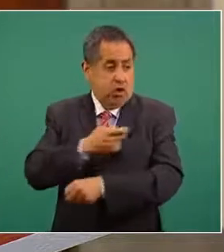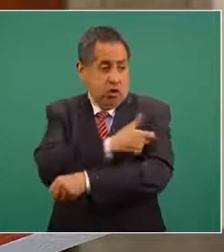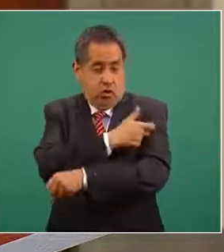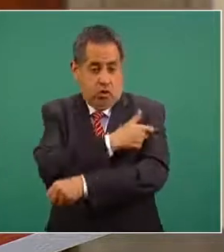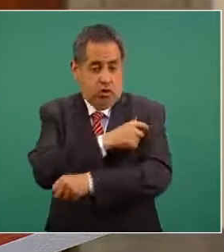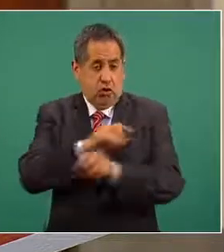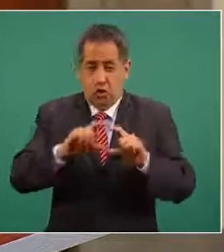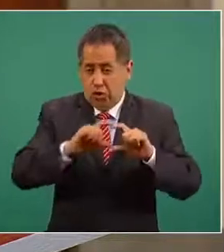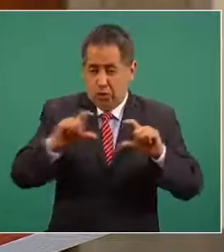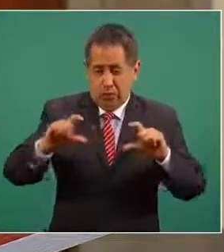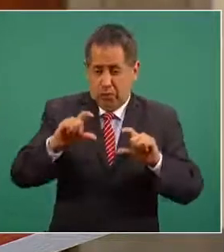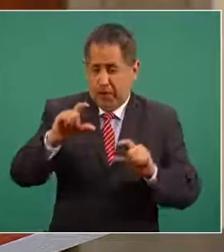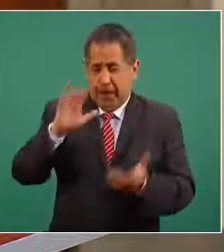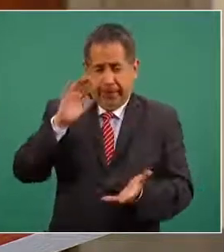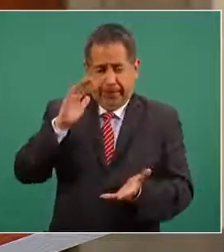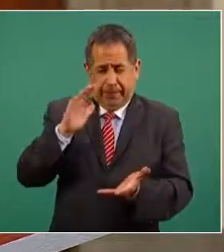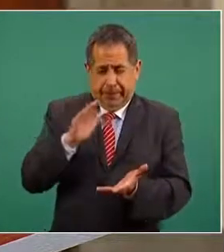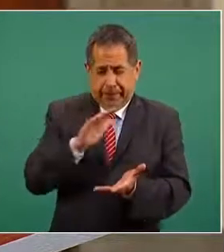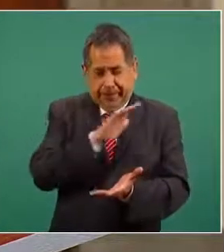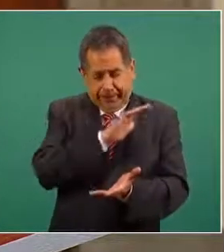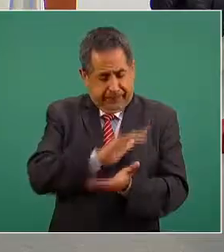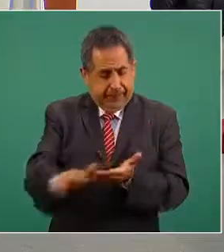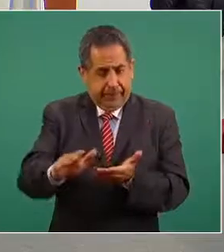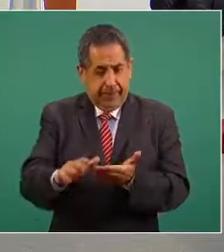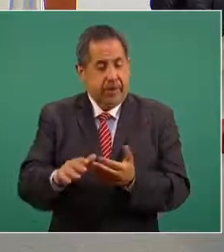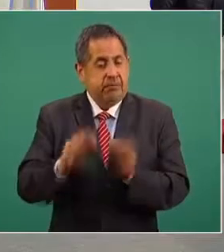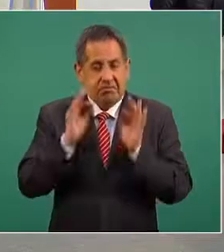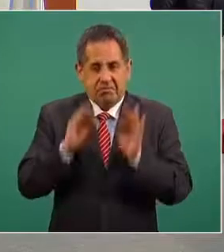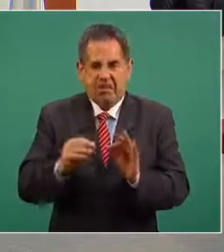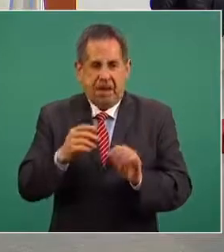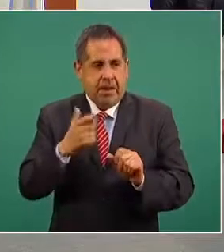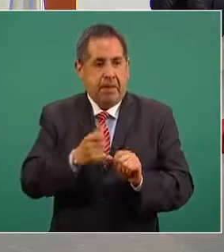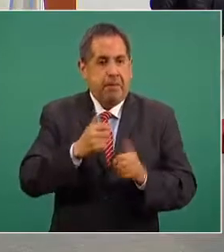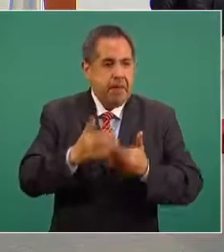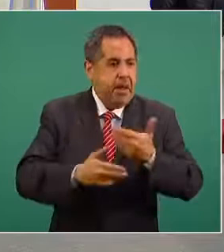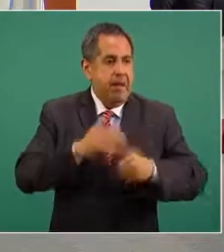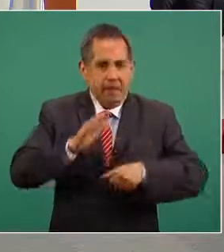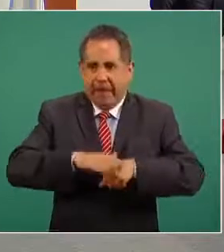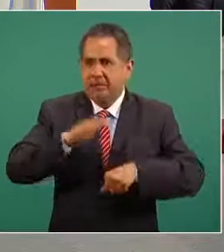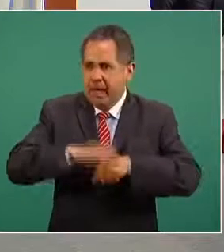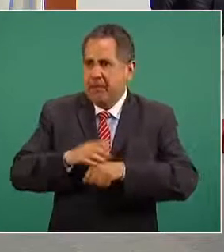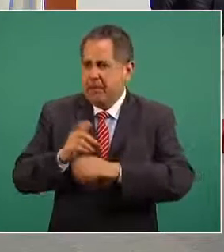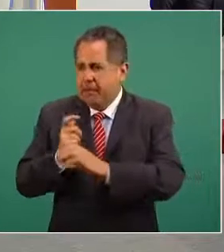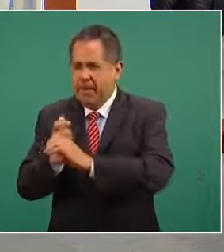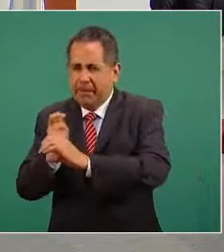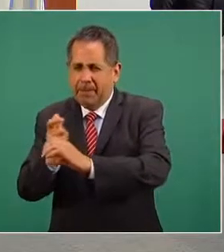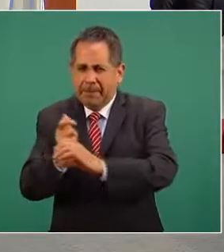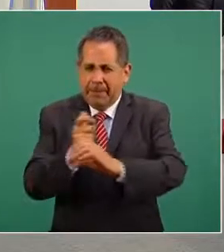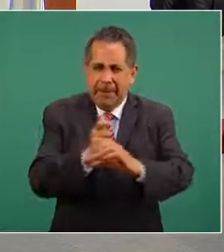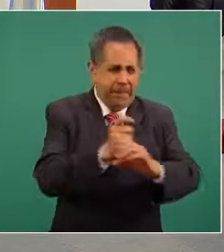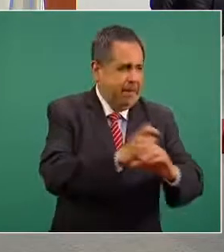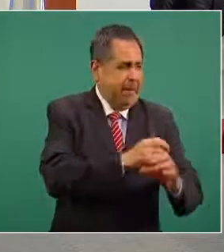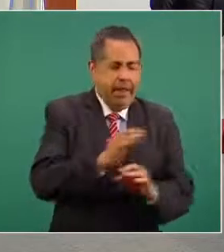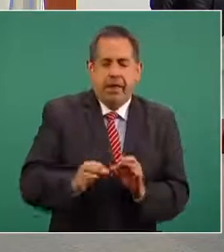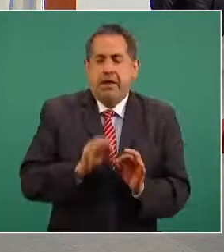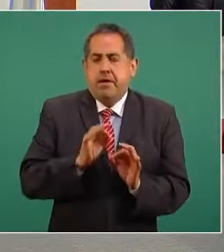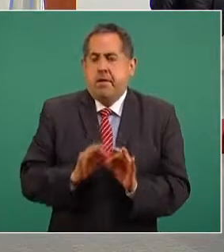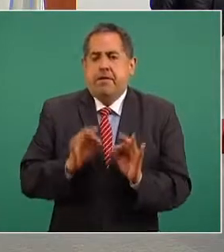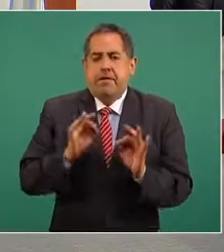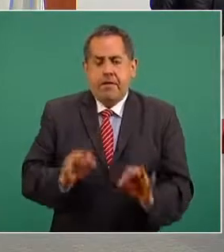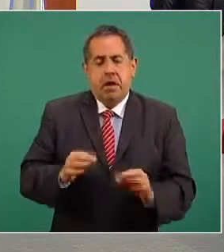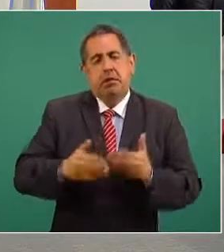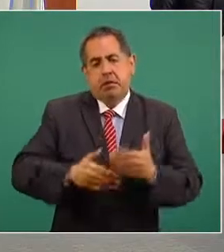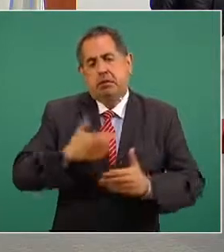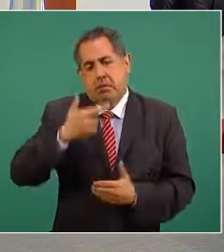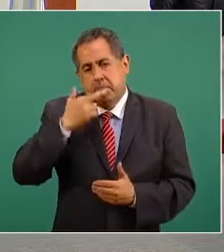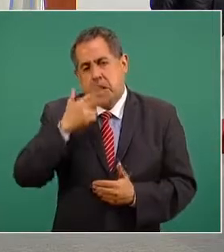apurarnos porque en la medida de que avancemos vamos a tener